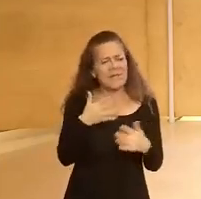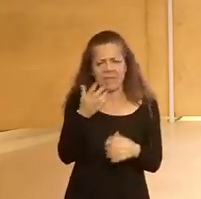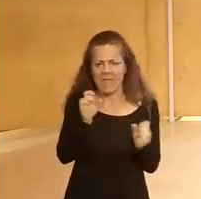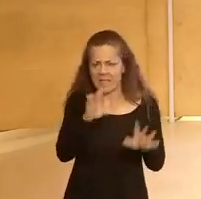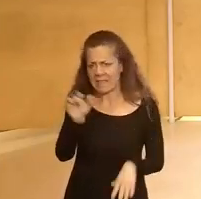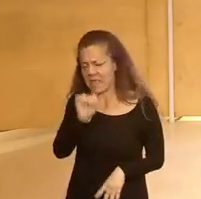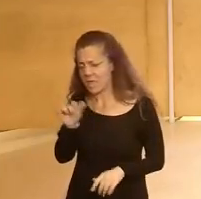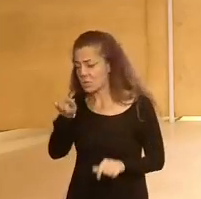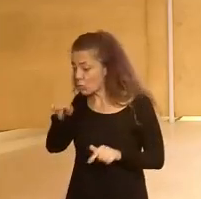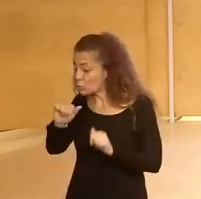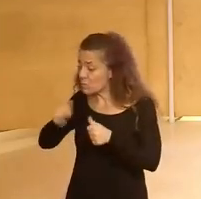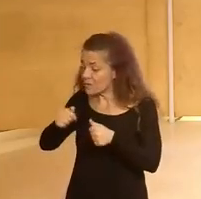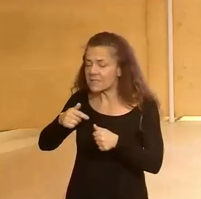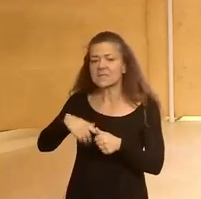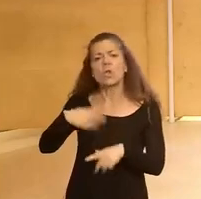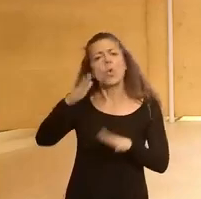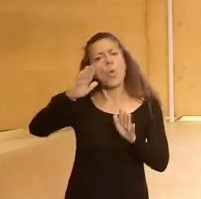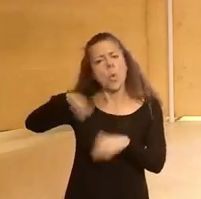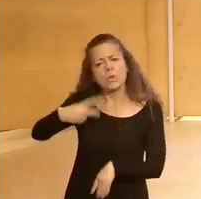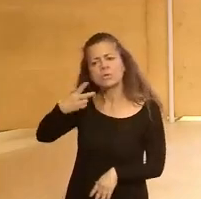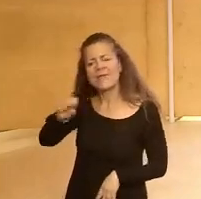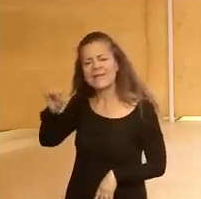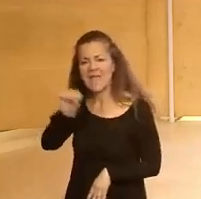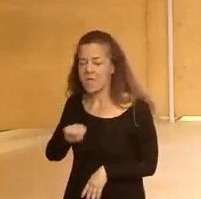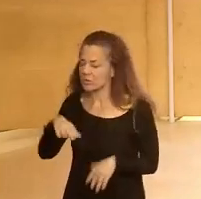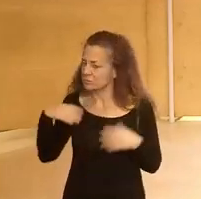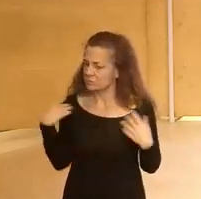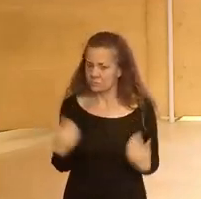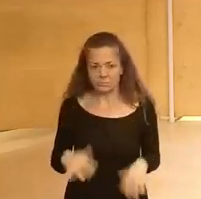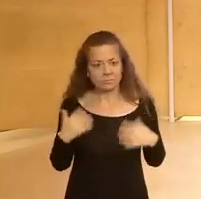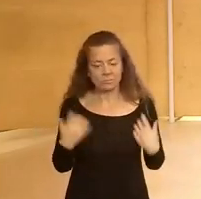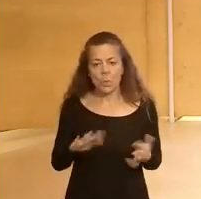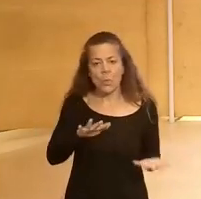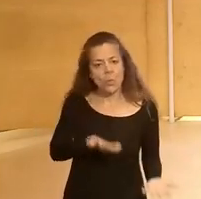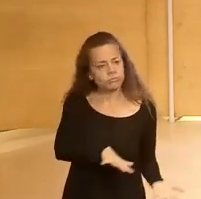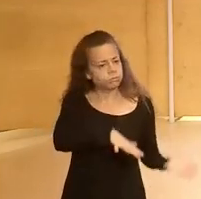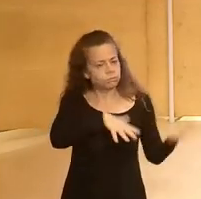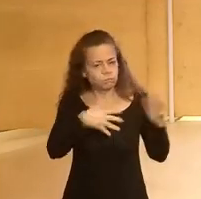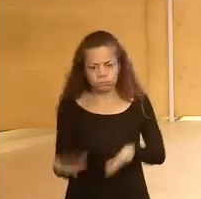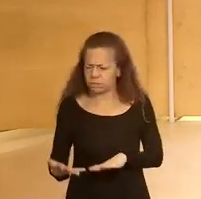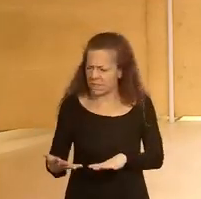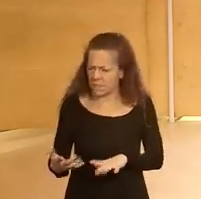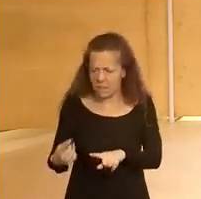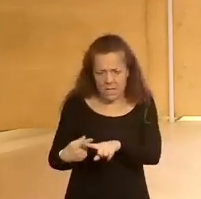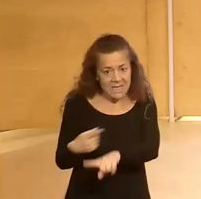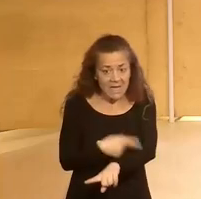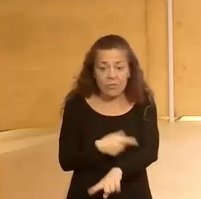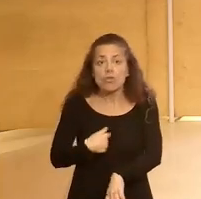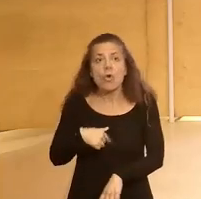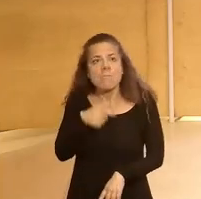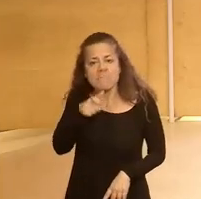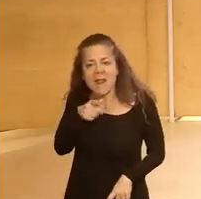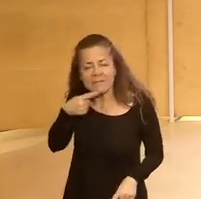15 años cuando empezaste es que en los últimos 20 años ha sido un giro copernicano no sé qué palabras